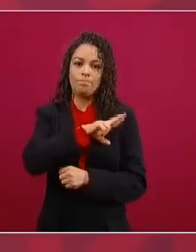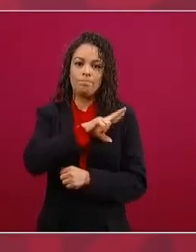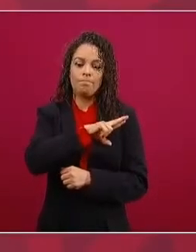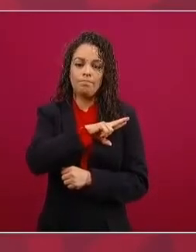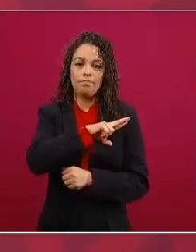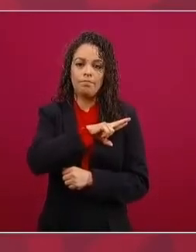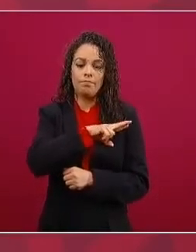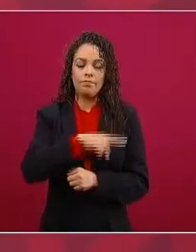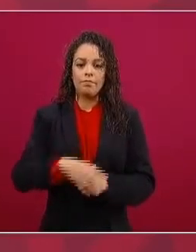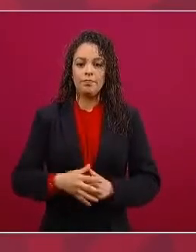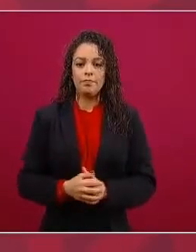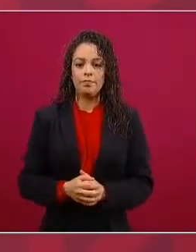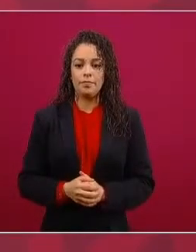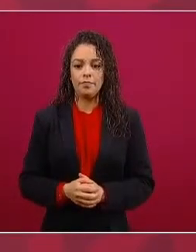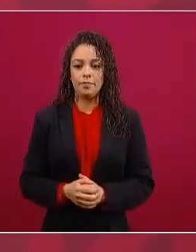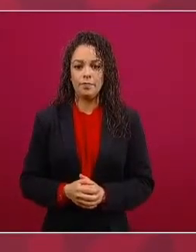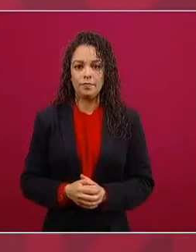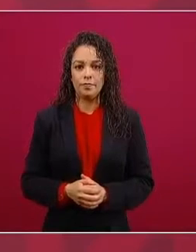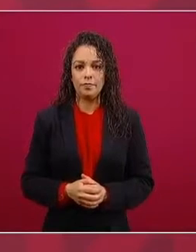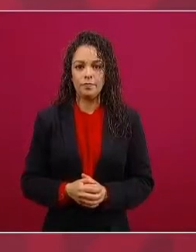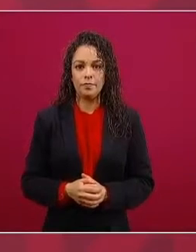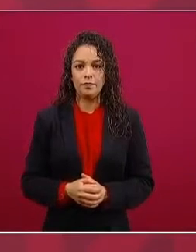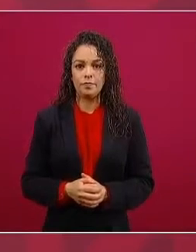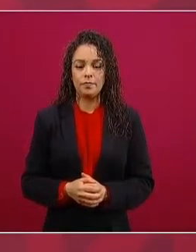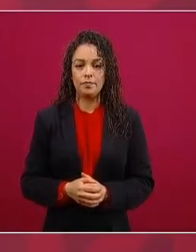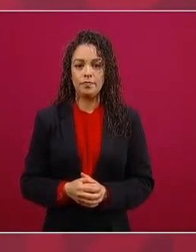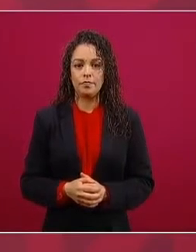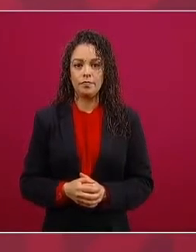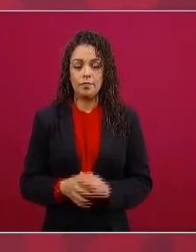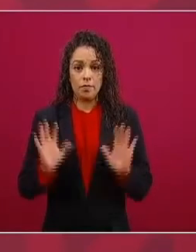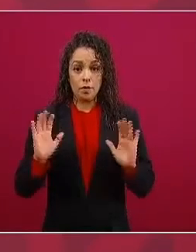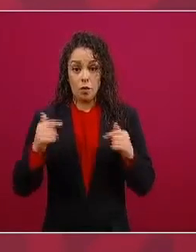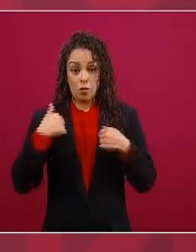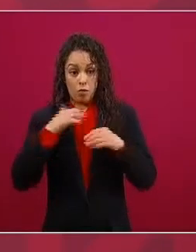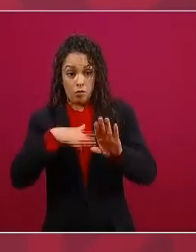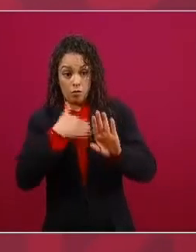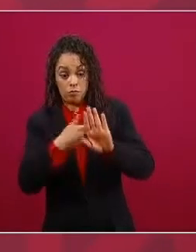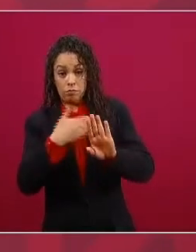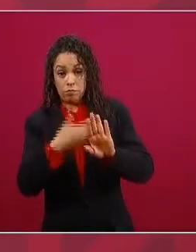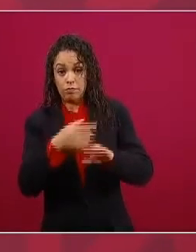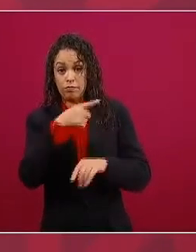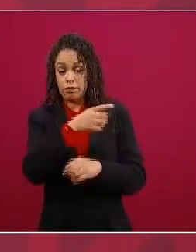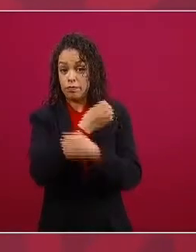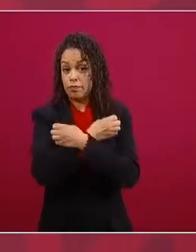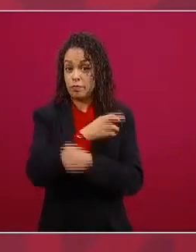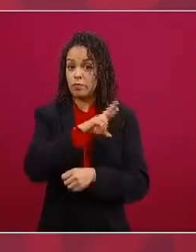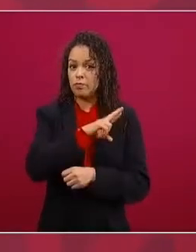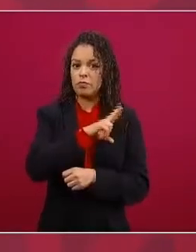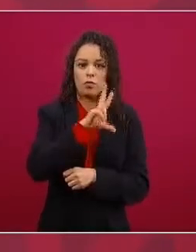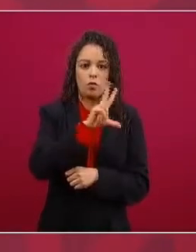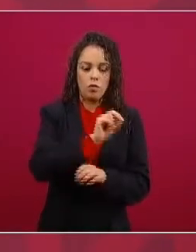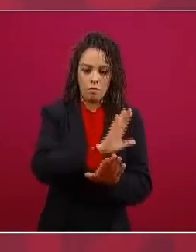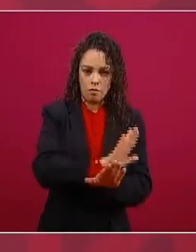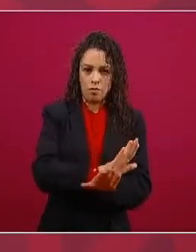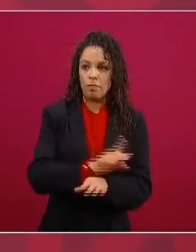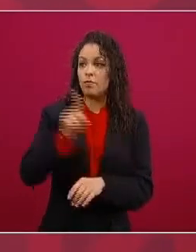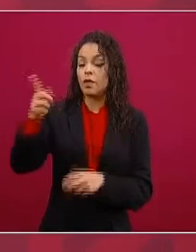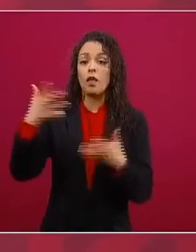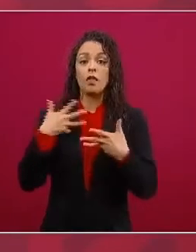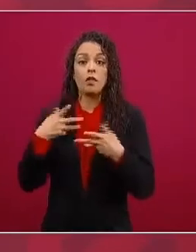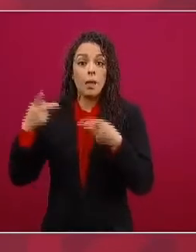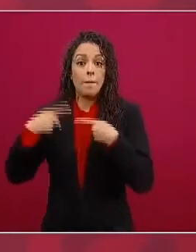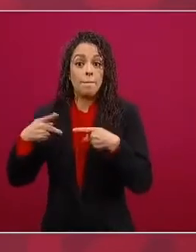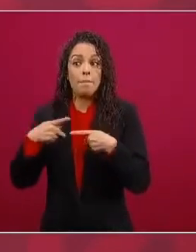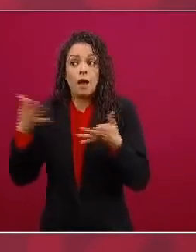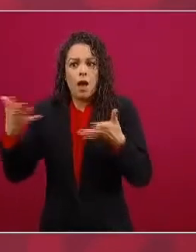no estoy en contra de la educación privada el que tiene para pagar una escuela privada está en su derecho